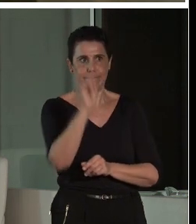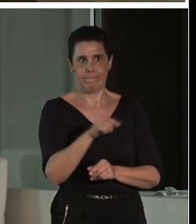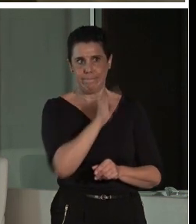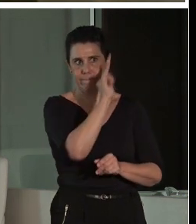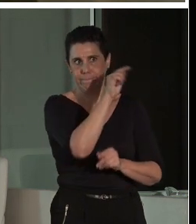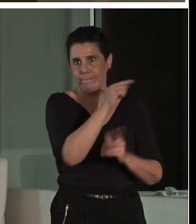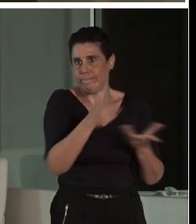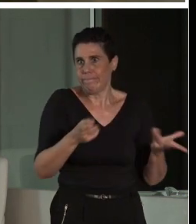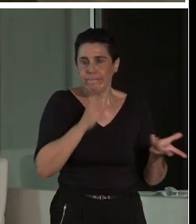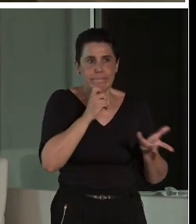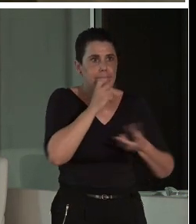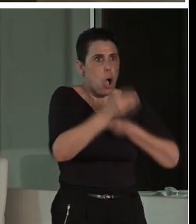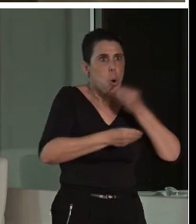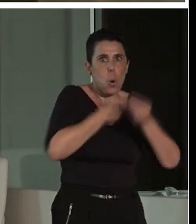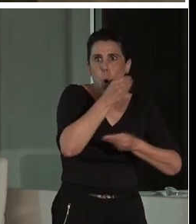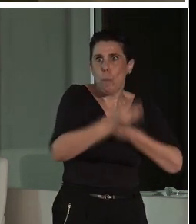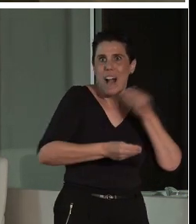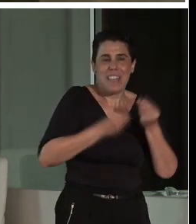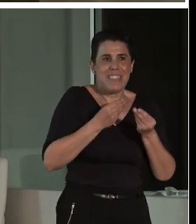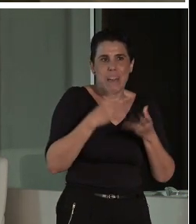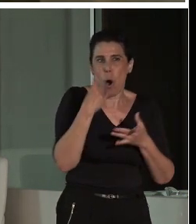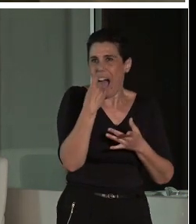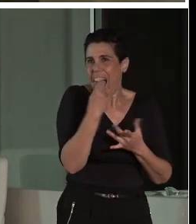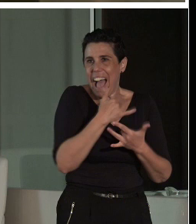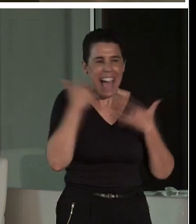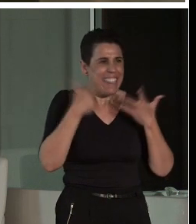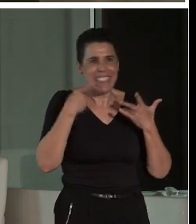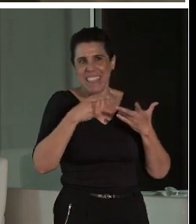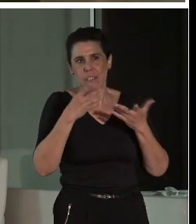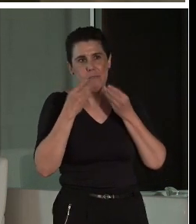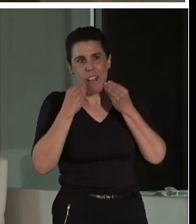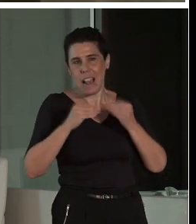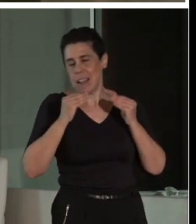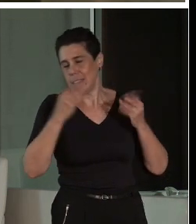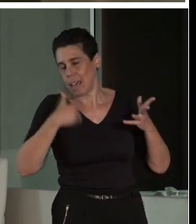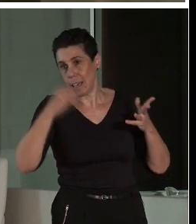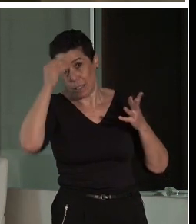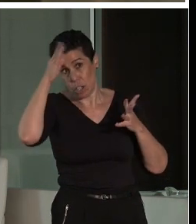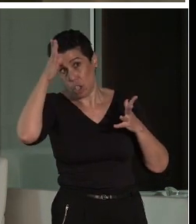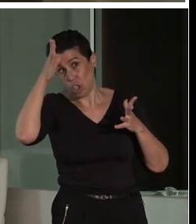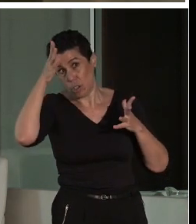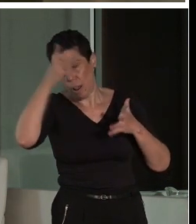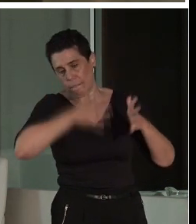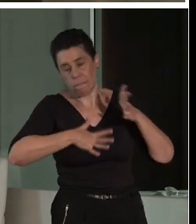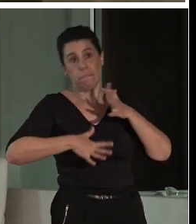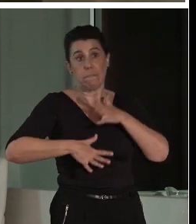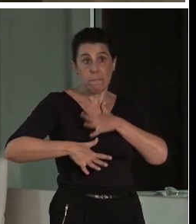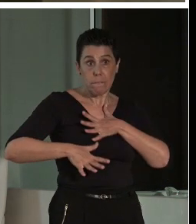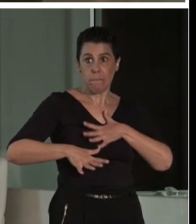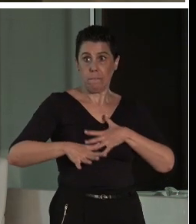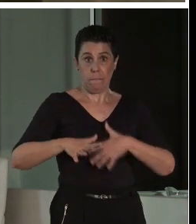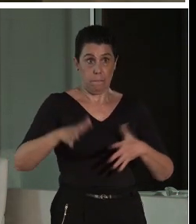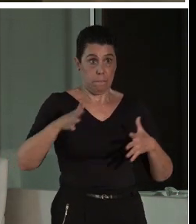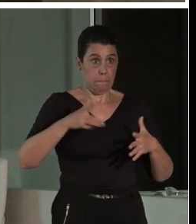máquinas de la historia para ser capaces de comprender todo esto. Claro, esas capas que tienen los